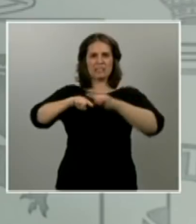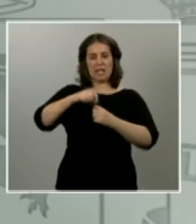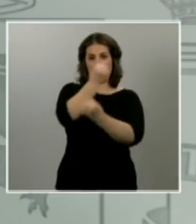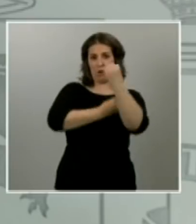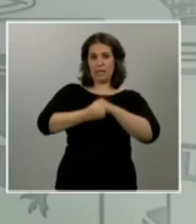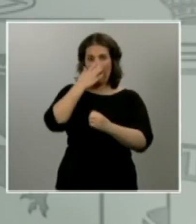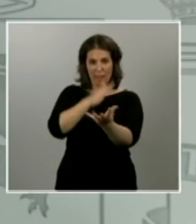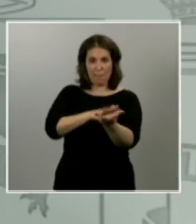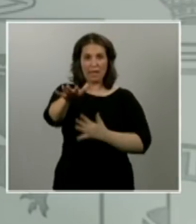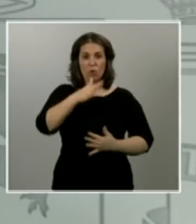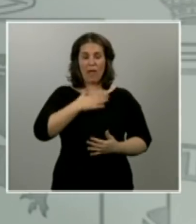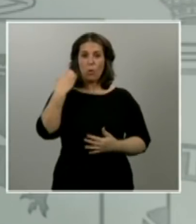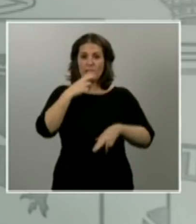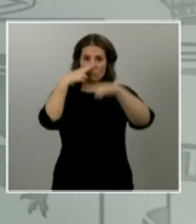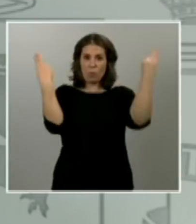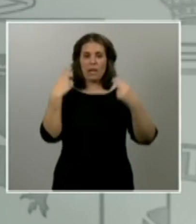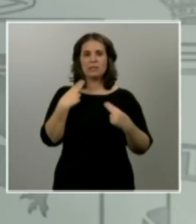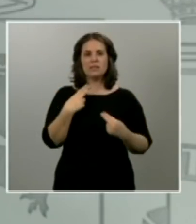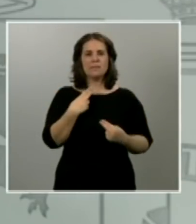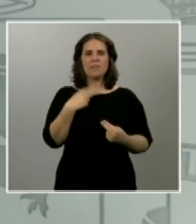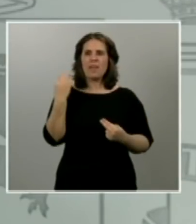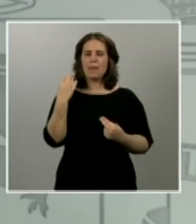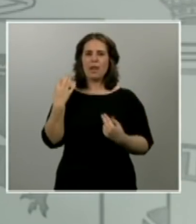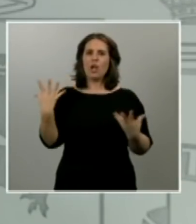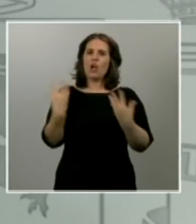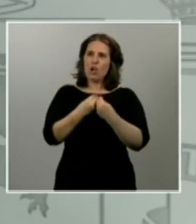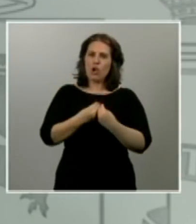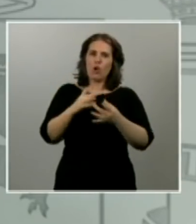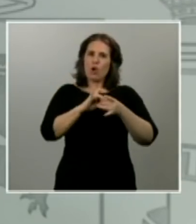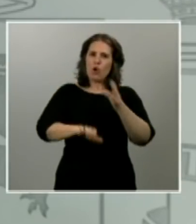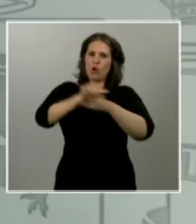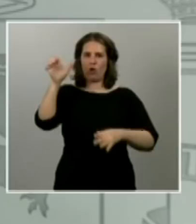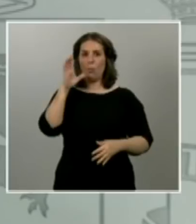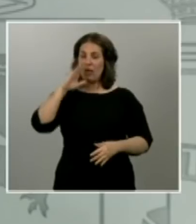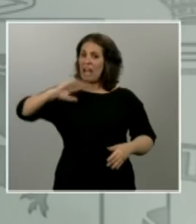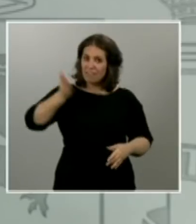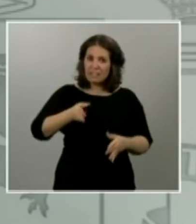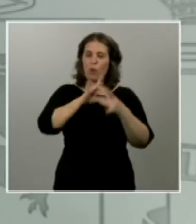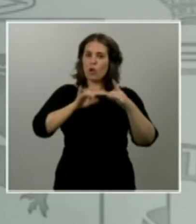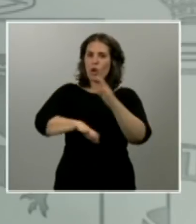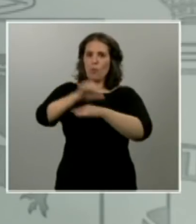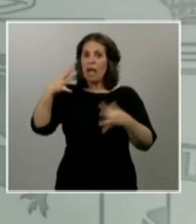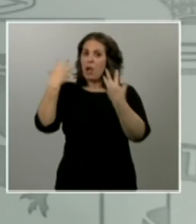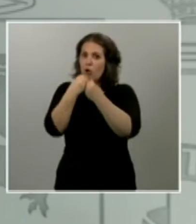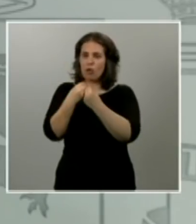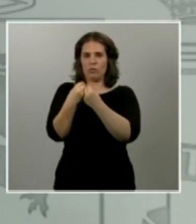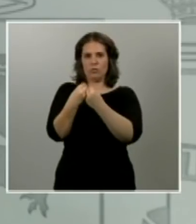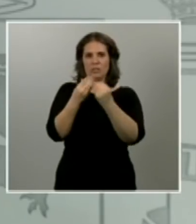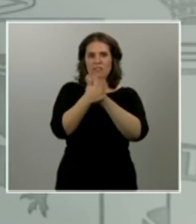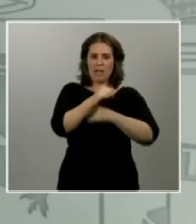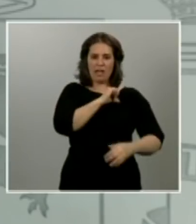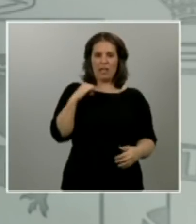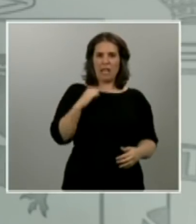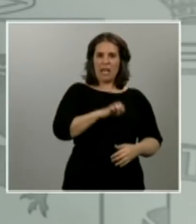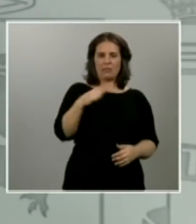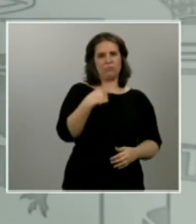tiene que ser comunitarizada porque está afectando al conjunto de la Unión Europea por tanto España no va a renunciar a los eurobonos ahora bien